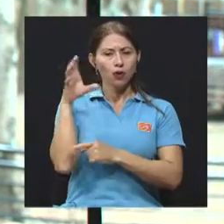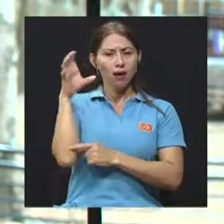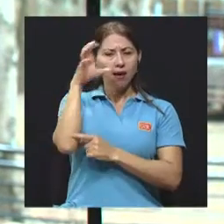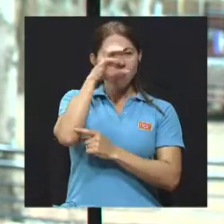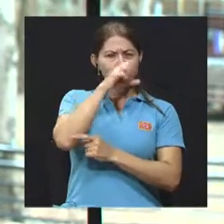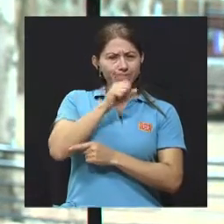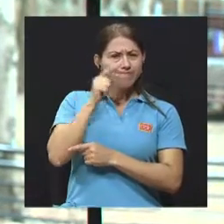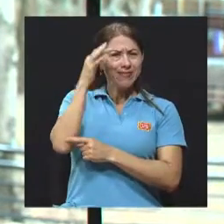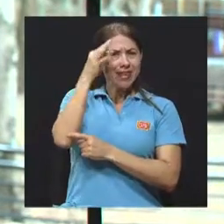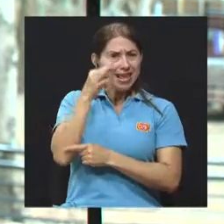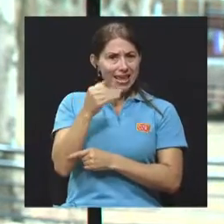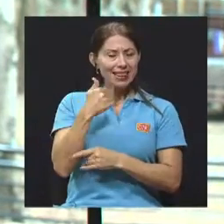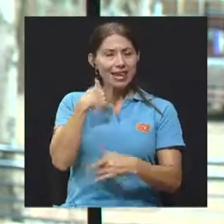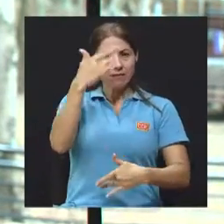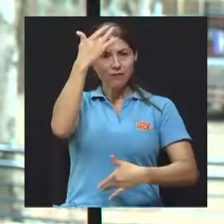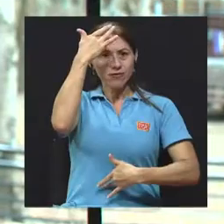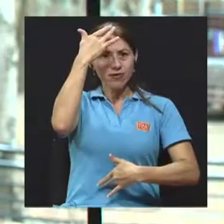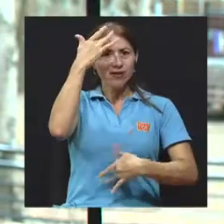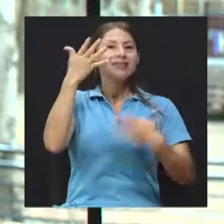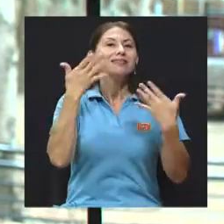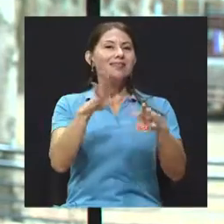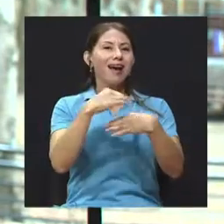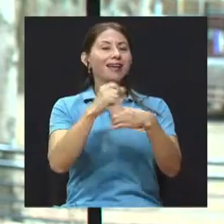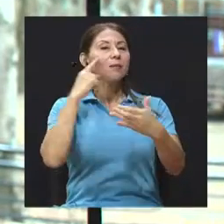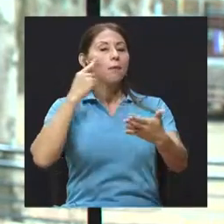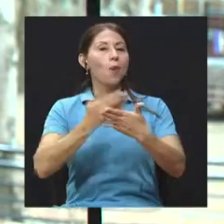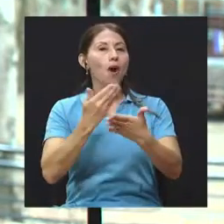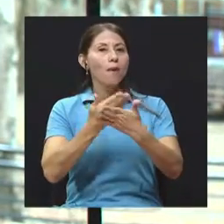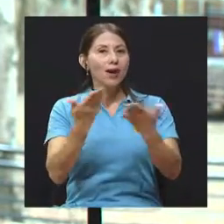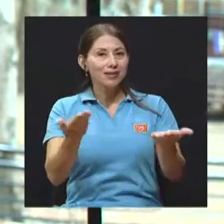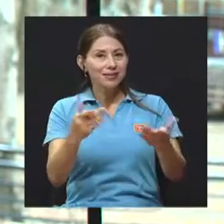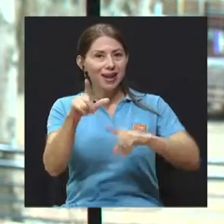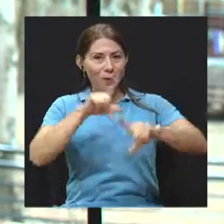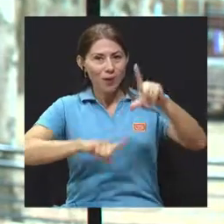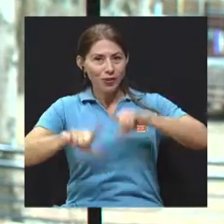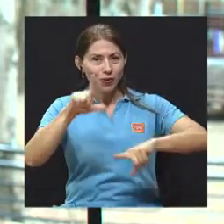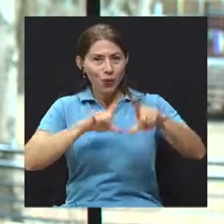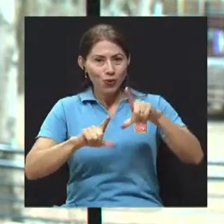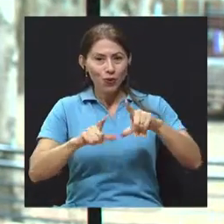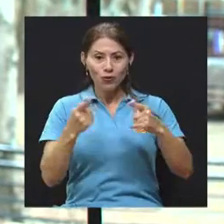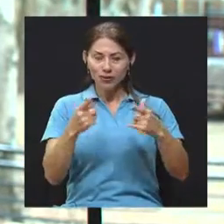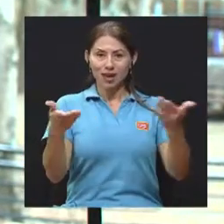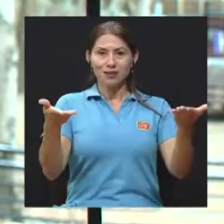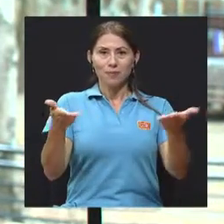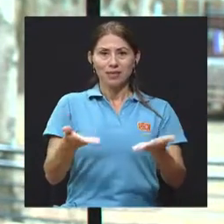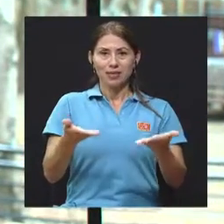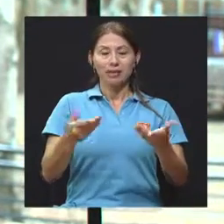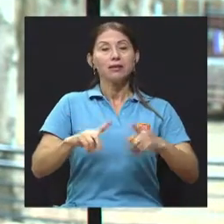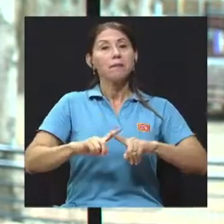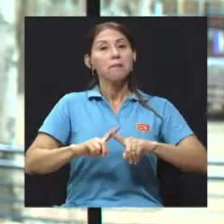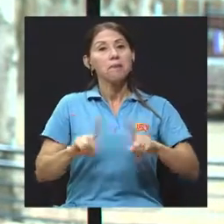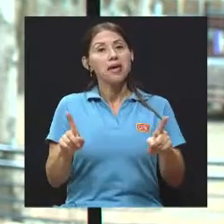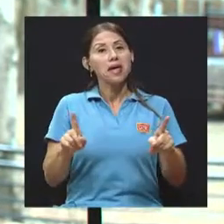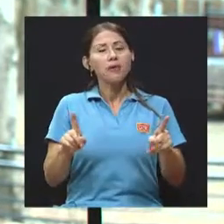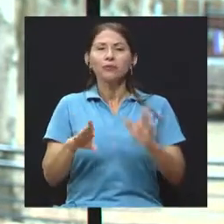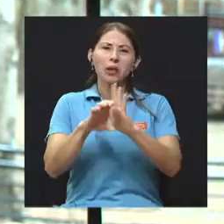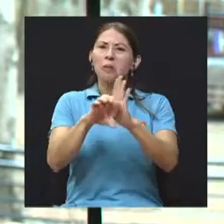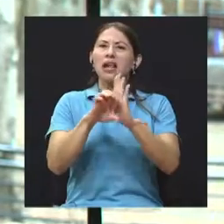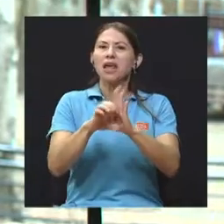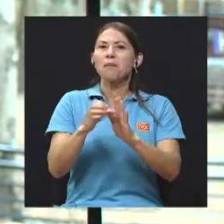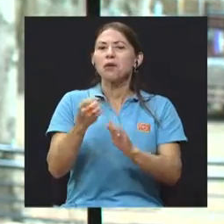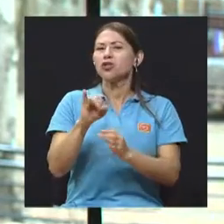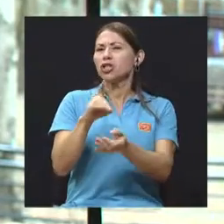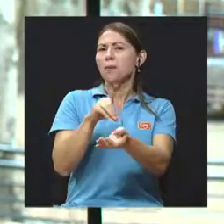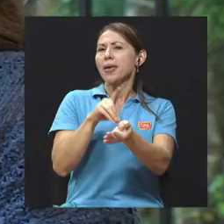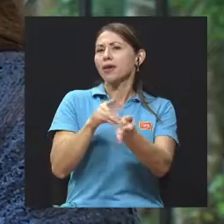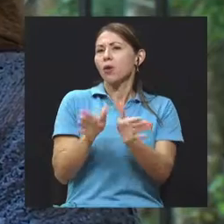las pruebas del laboratorio y de la enfermedad están presentes. Pero si es una visión que requiere, pues, alguna sospecha en general